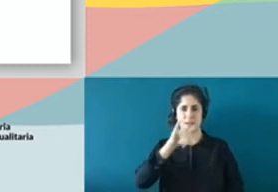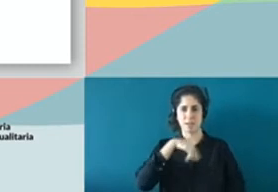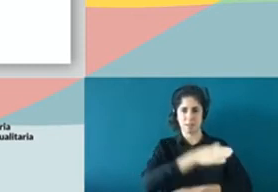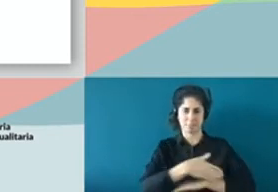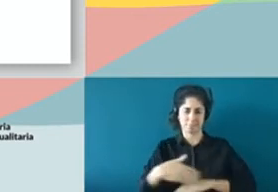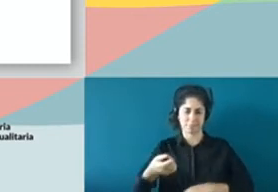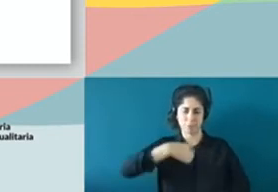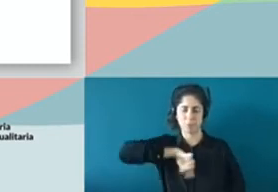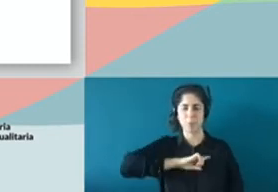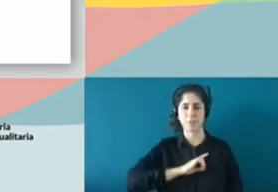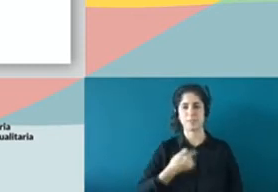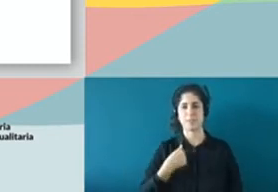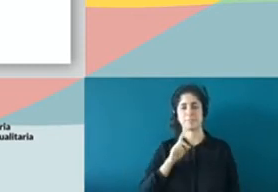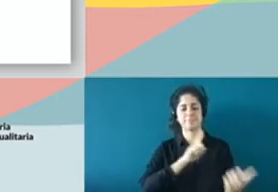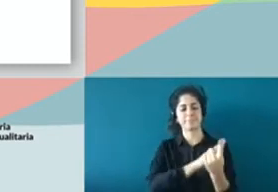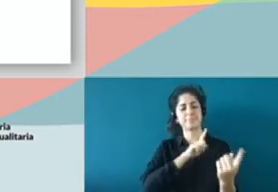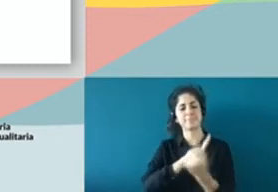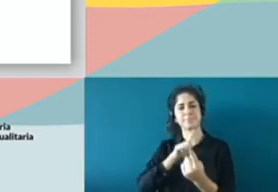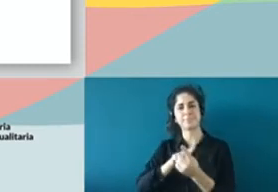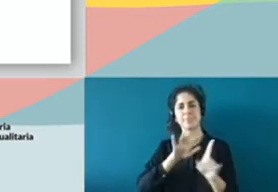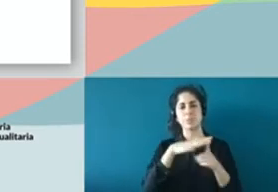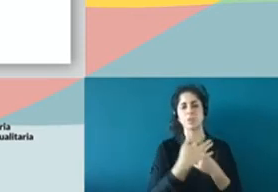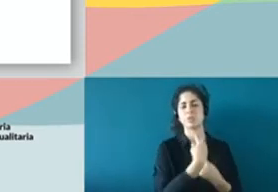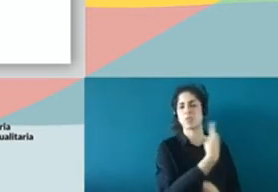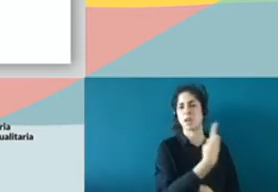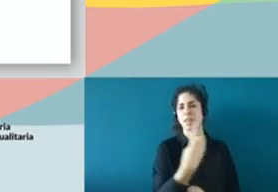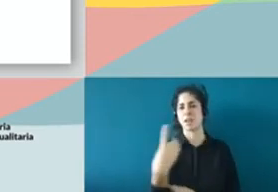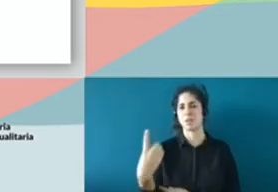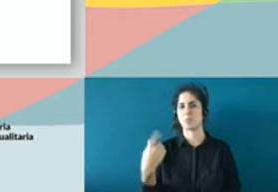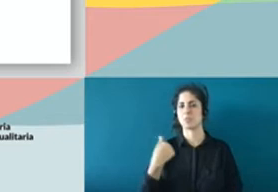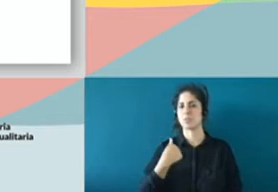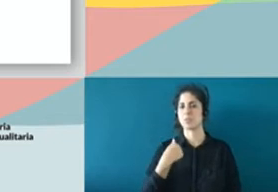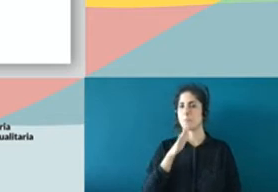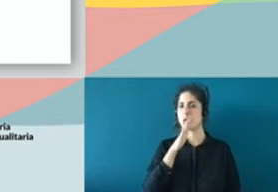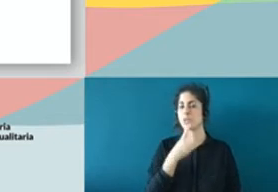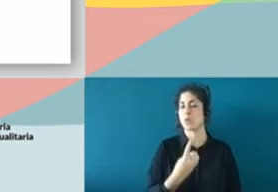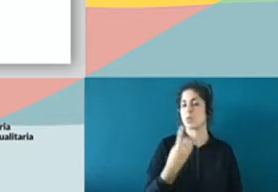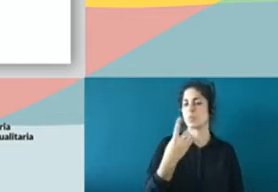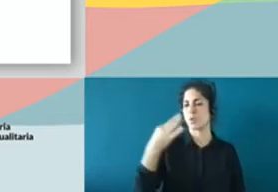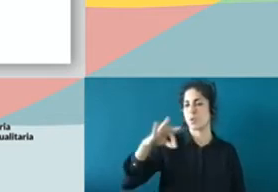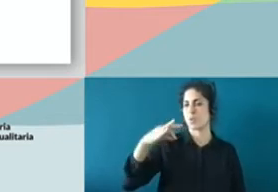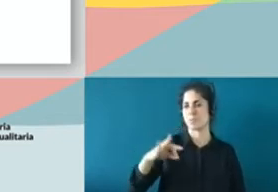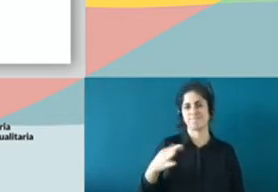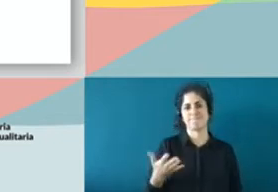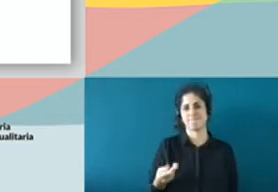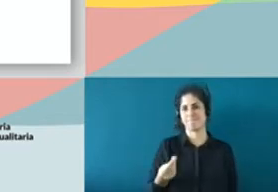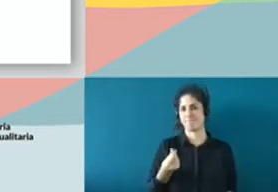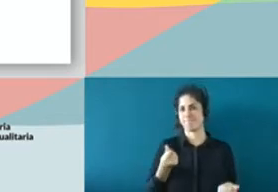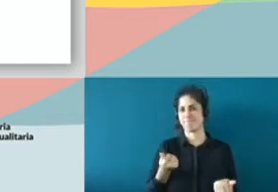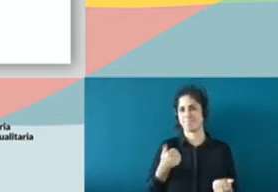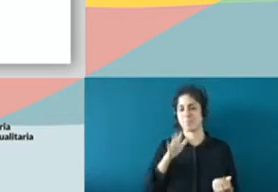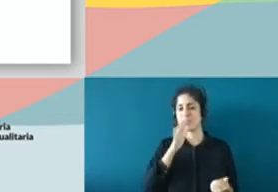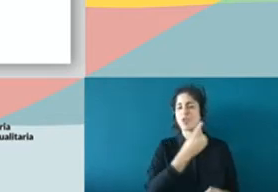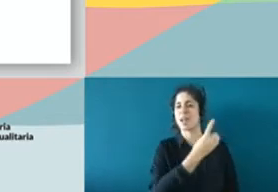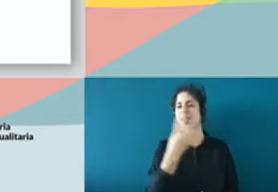cada uno, no me atrevo a decir un motivo, ¿no? Porque he visto que cada persona es un mundo, cada